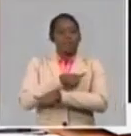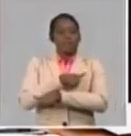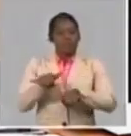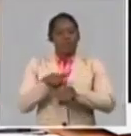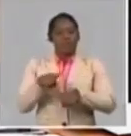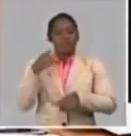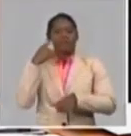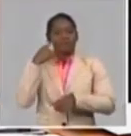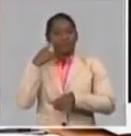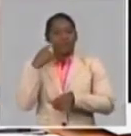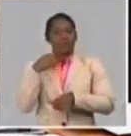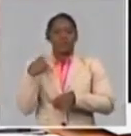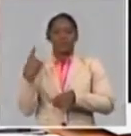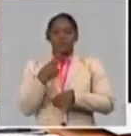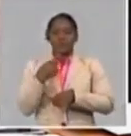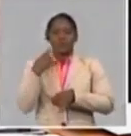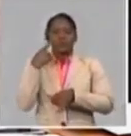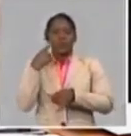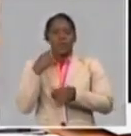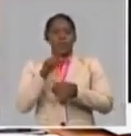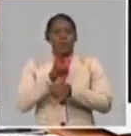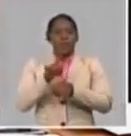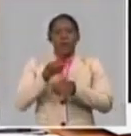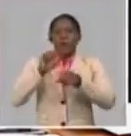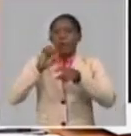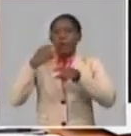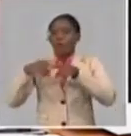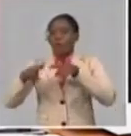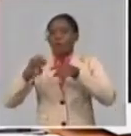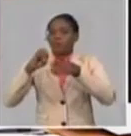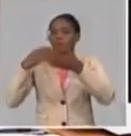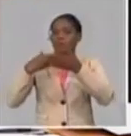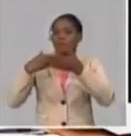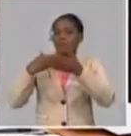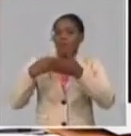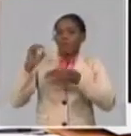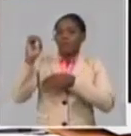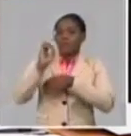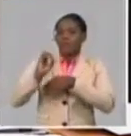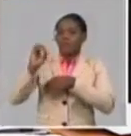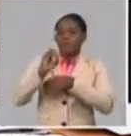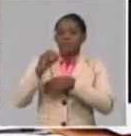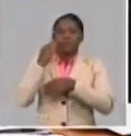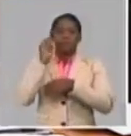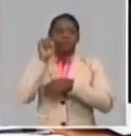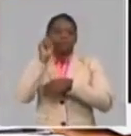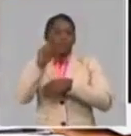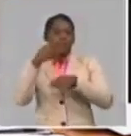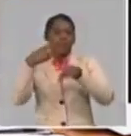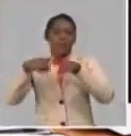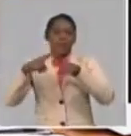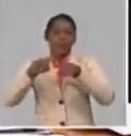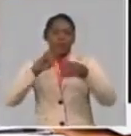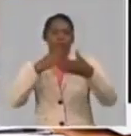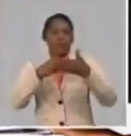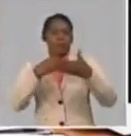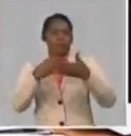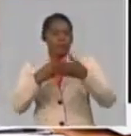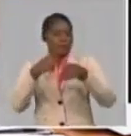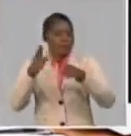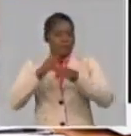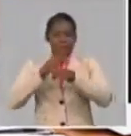conceptos. Nuestra Federación Sindical Mundial ya ha enviado también mensajes de solidaridad, centrales sindicales de Portugal,